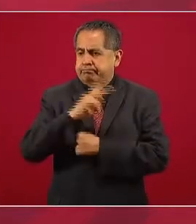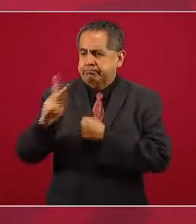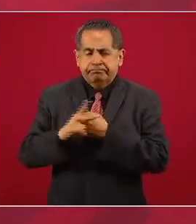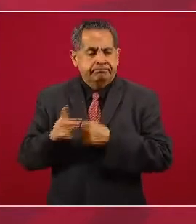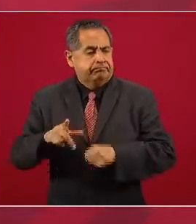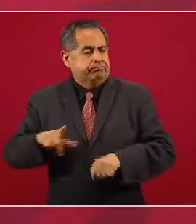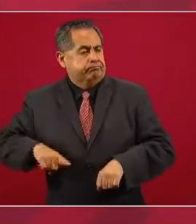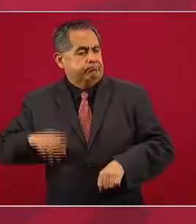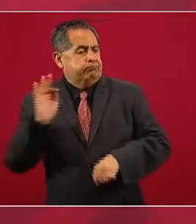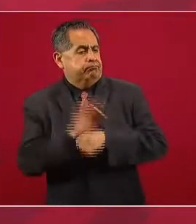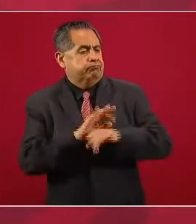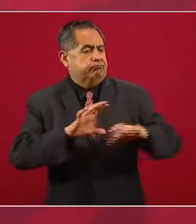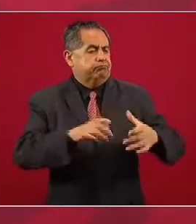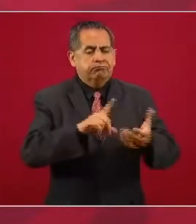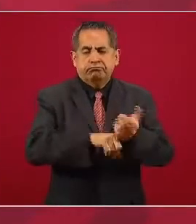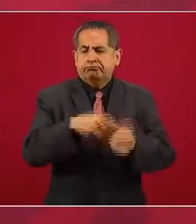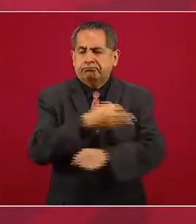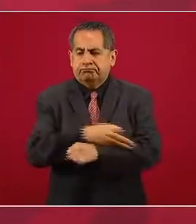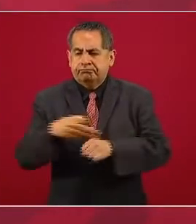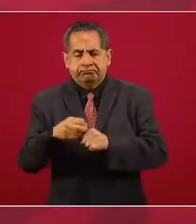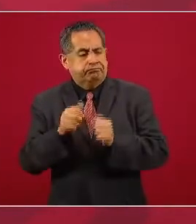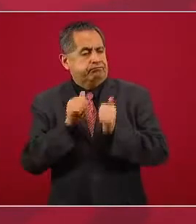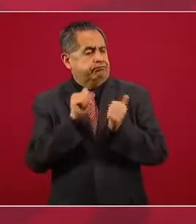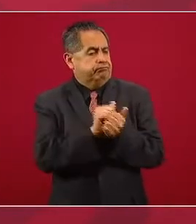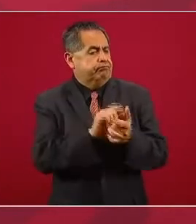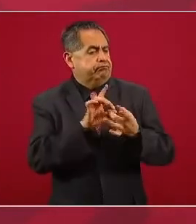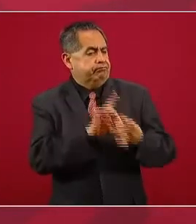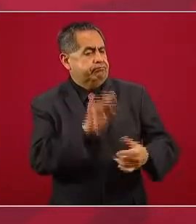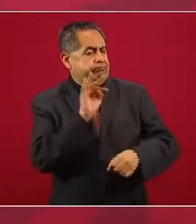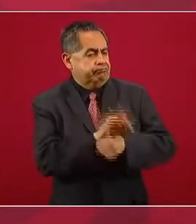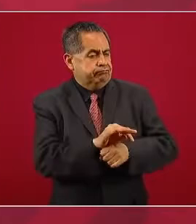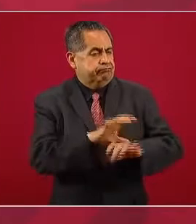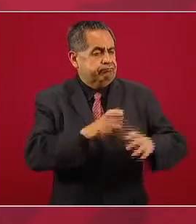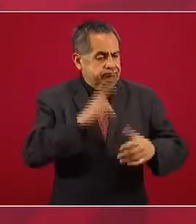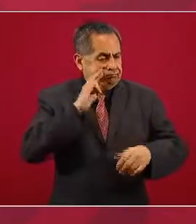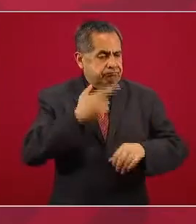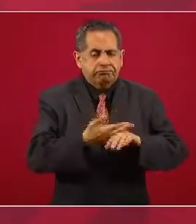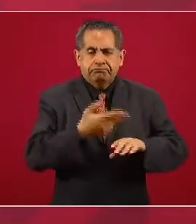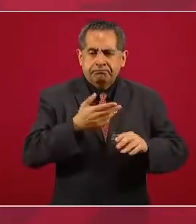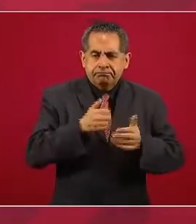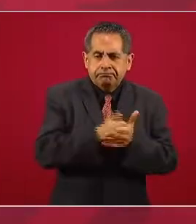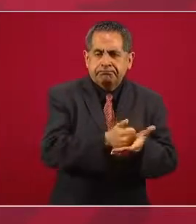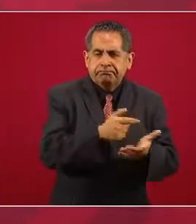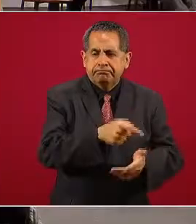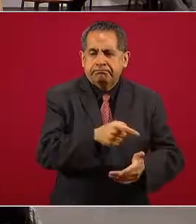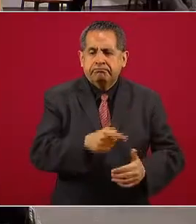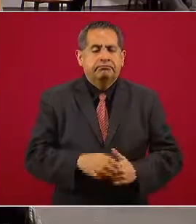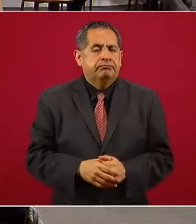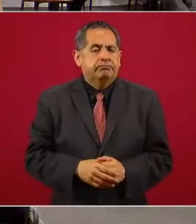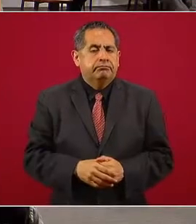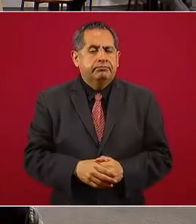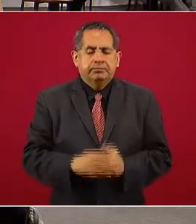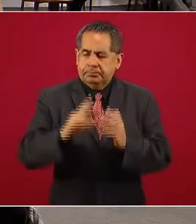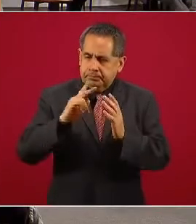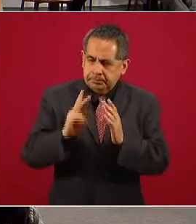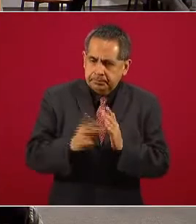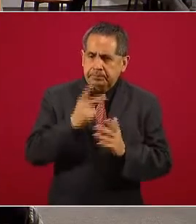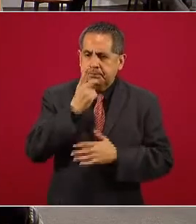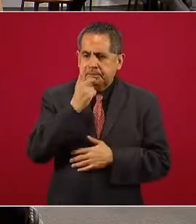gobierno y con una familia que los quiere, los protege y los respalda. Repito,